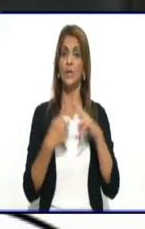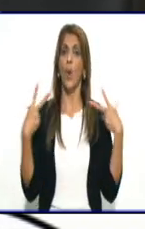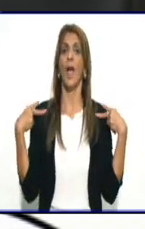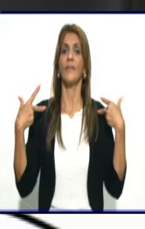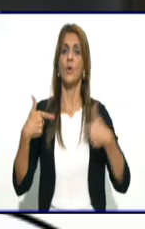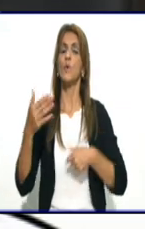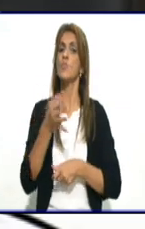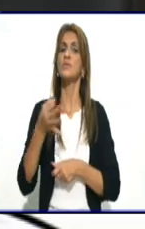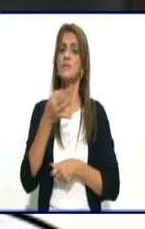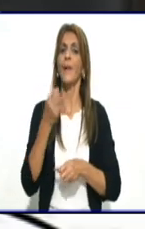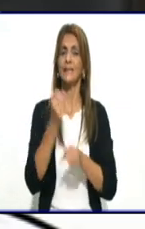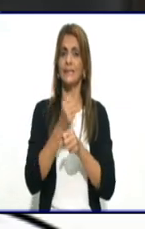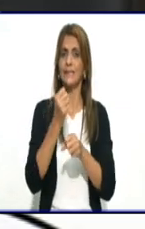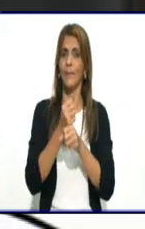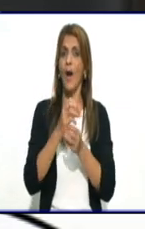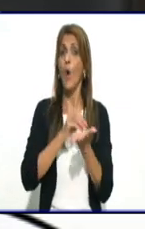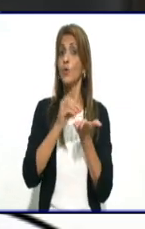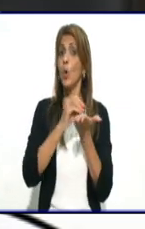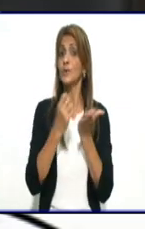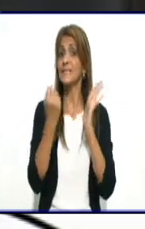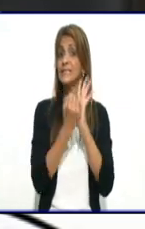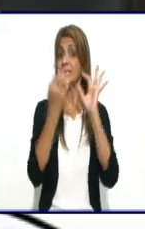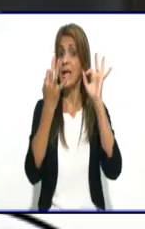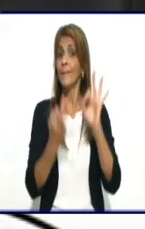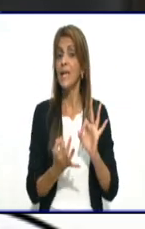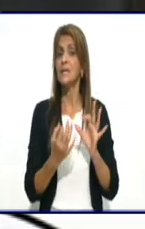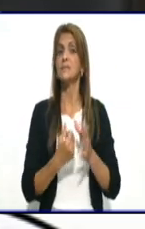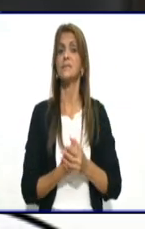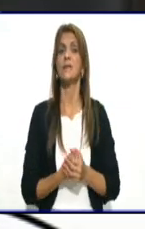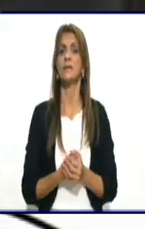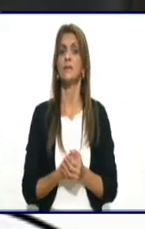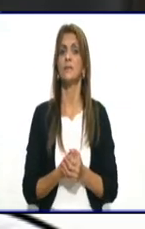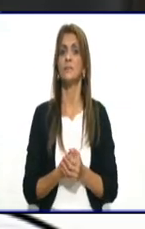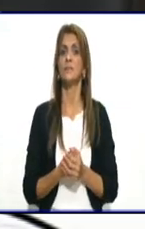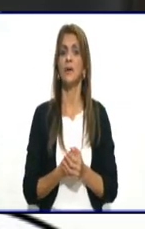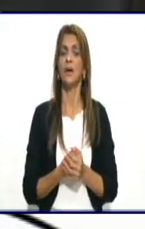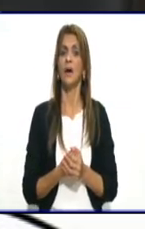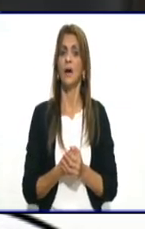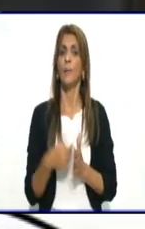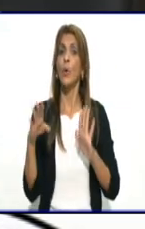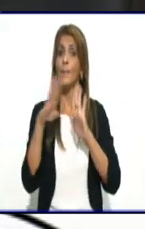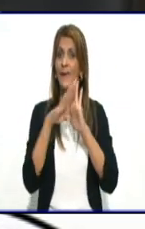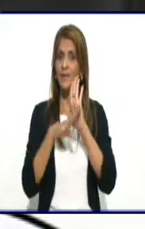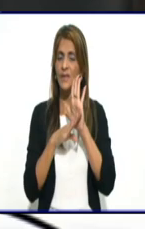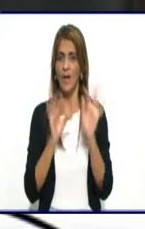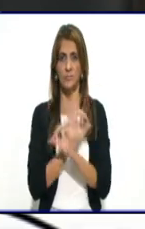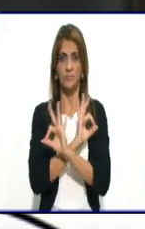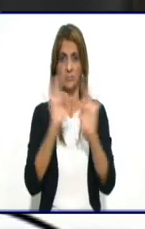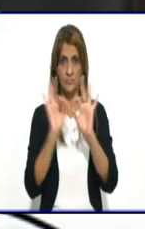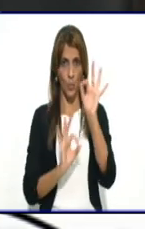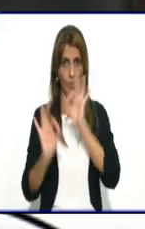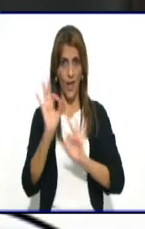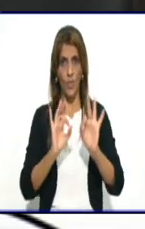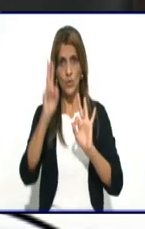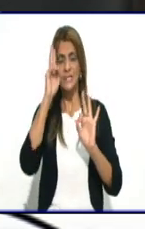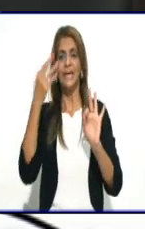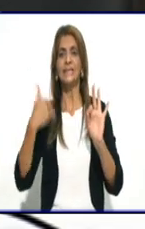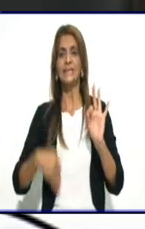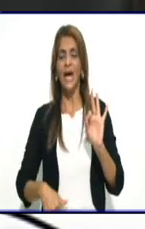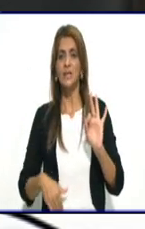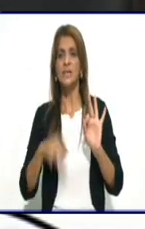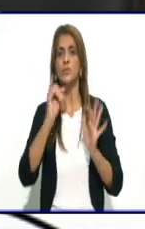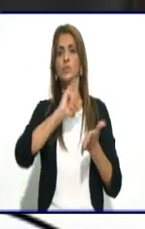municipal de trabajo donde se establece por inspección, por diligencia sanitaria, la justificación del trabajador y entonces se hace llegar